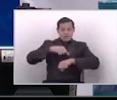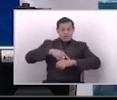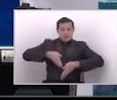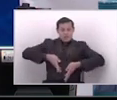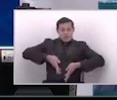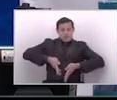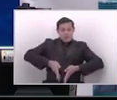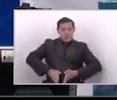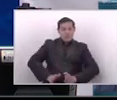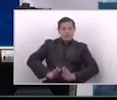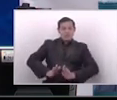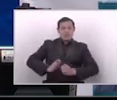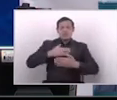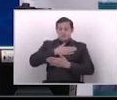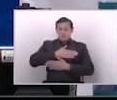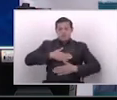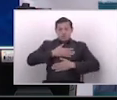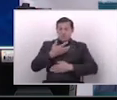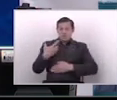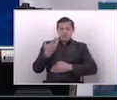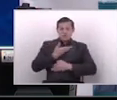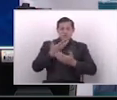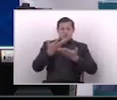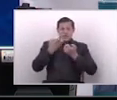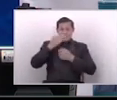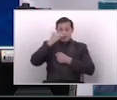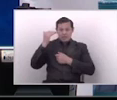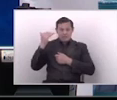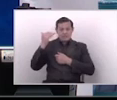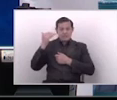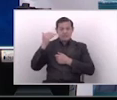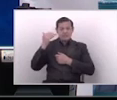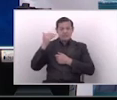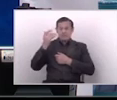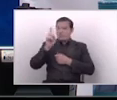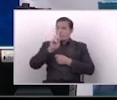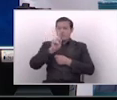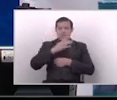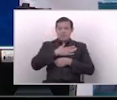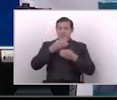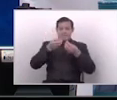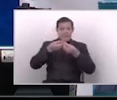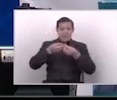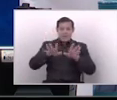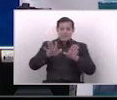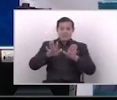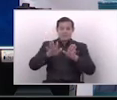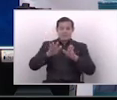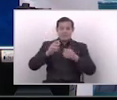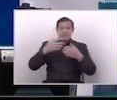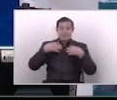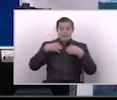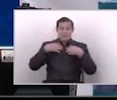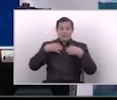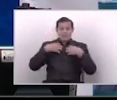nacimiento, y por supuesto, que lo que nosotros queremos, como país, es, que no hayan pérdidas, de